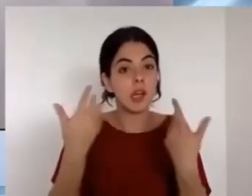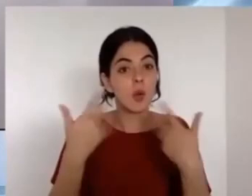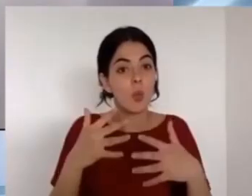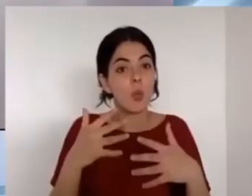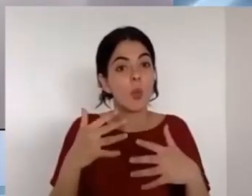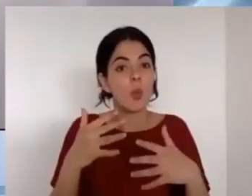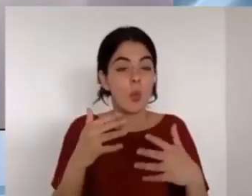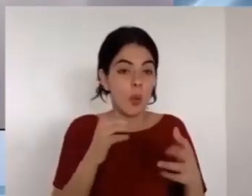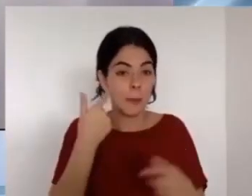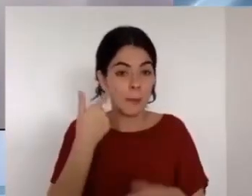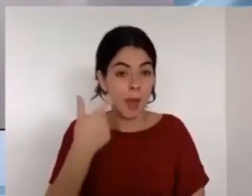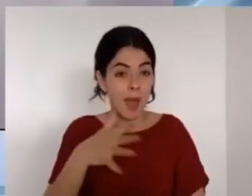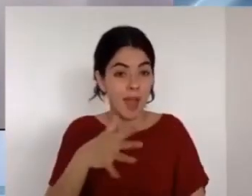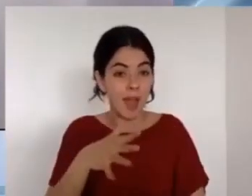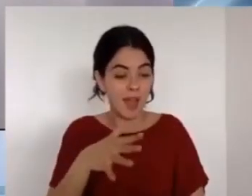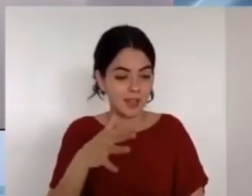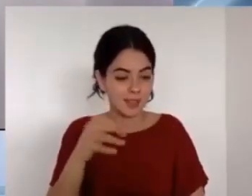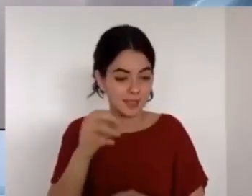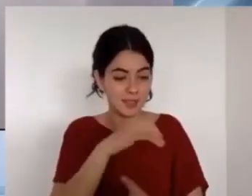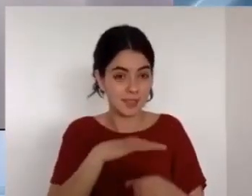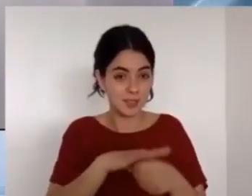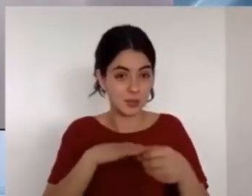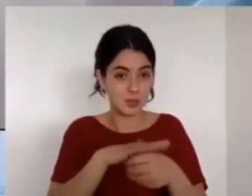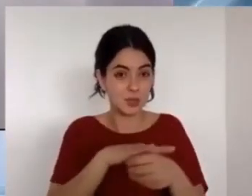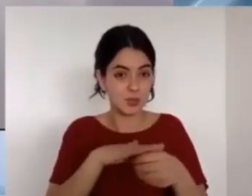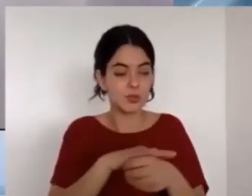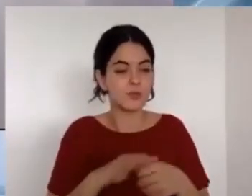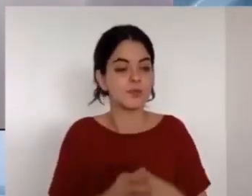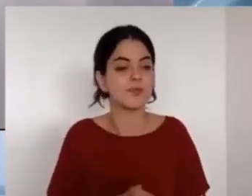La primera es la humillación.